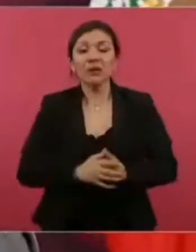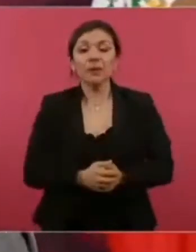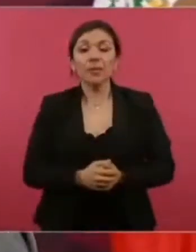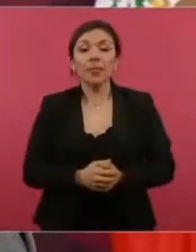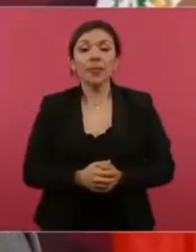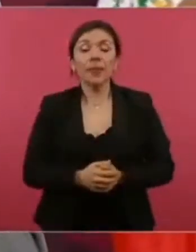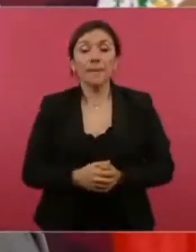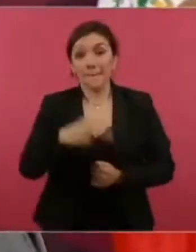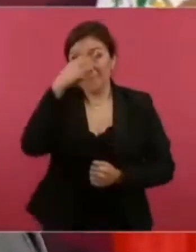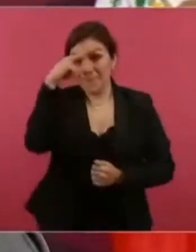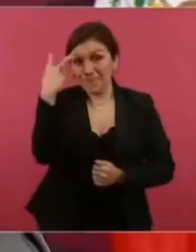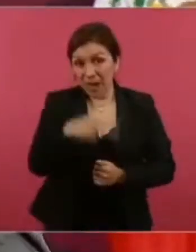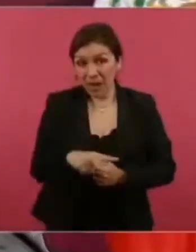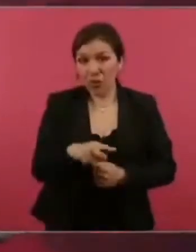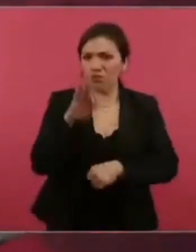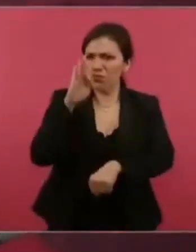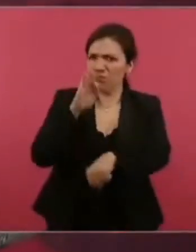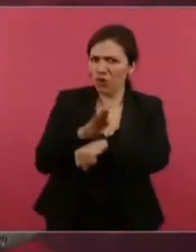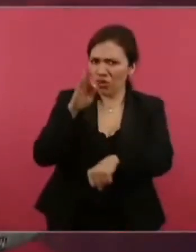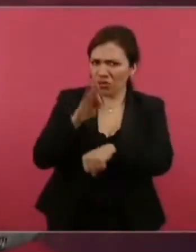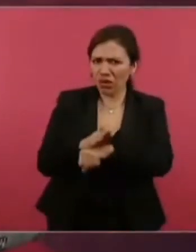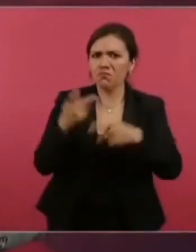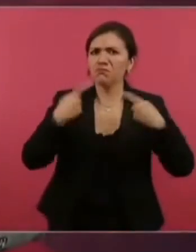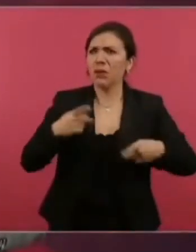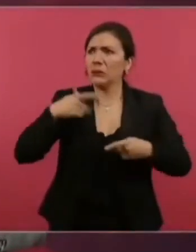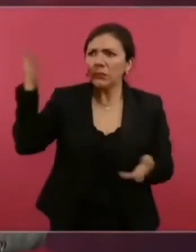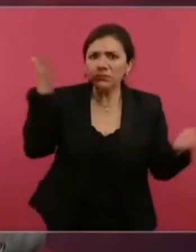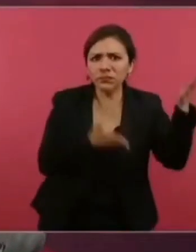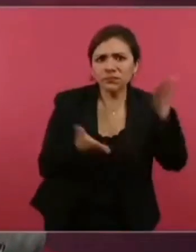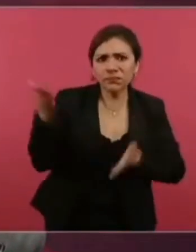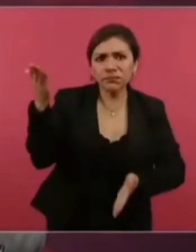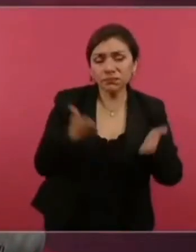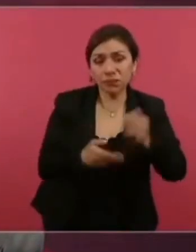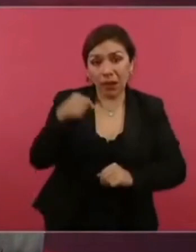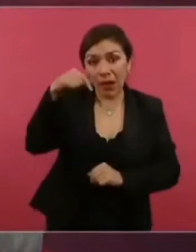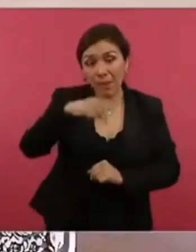la política de asilo es